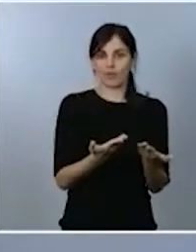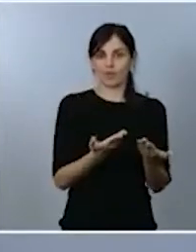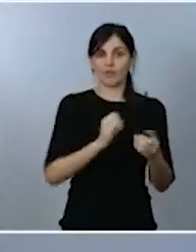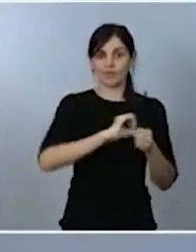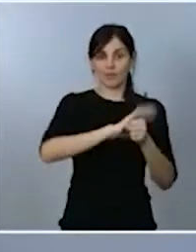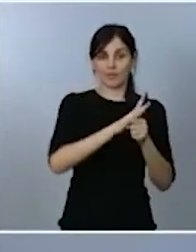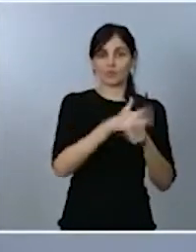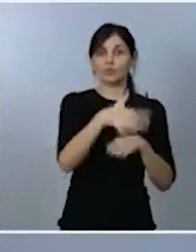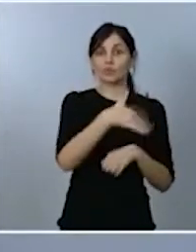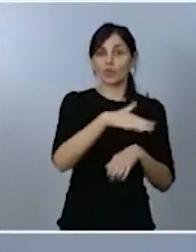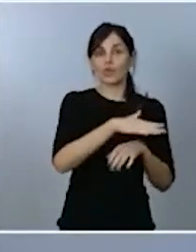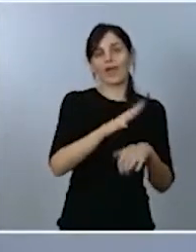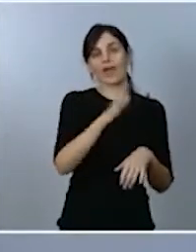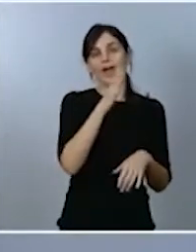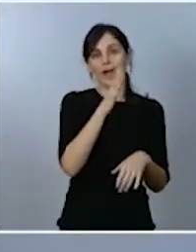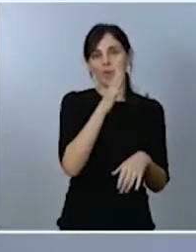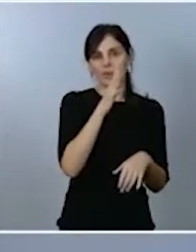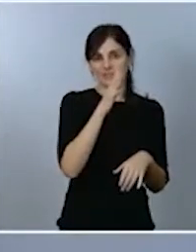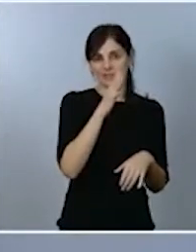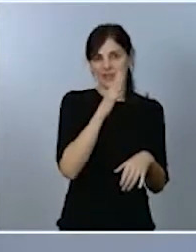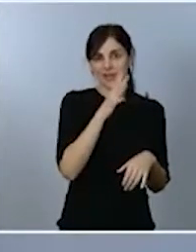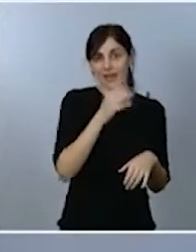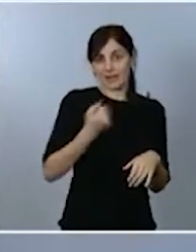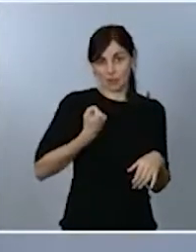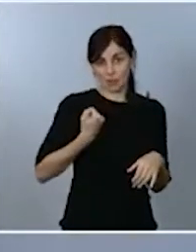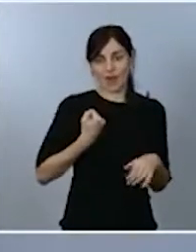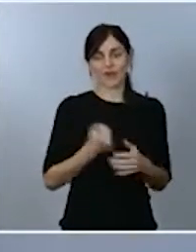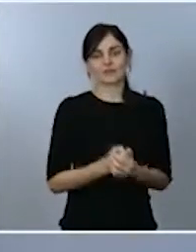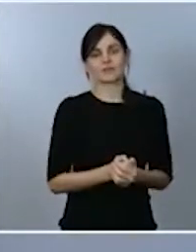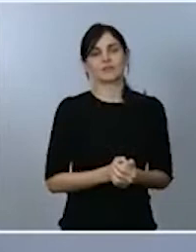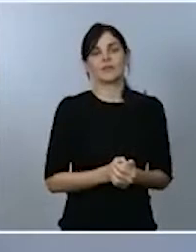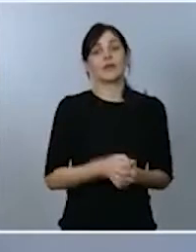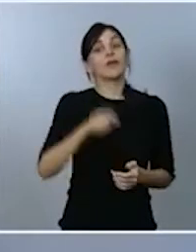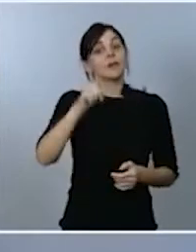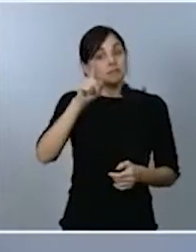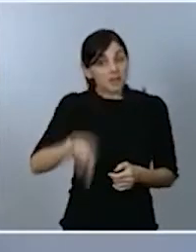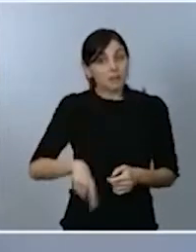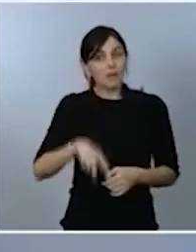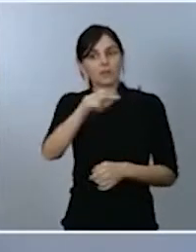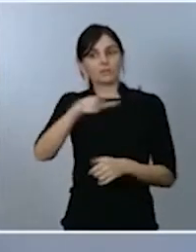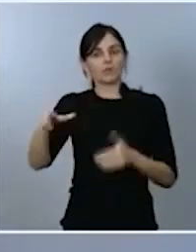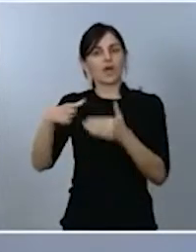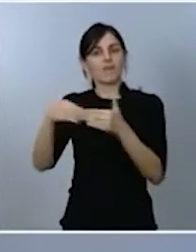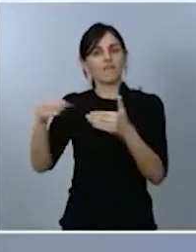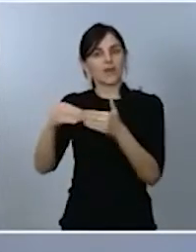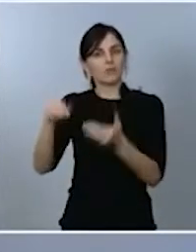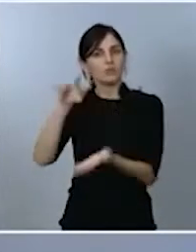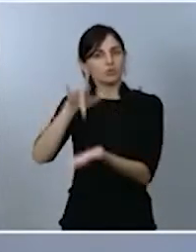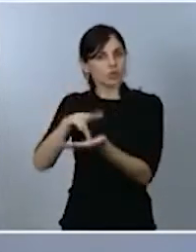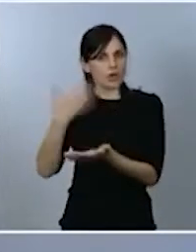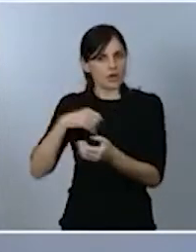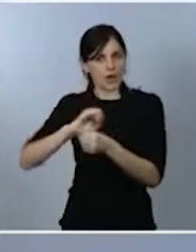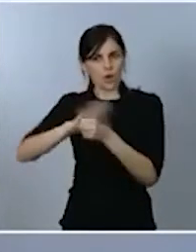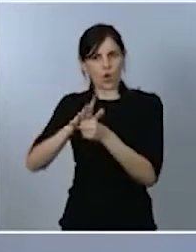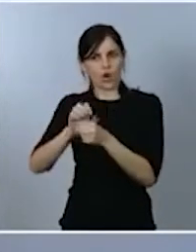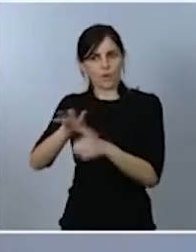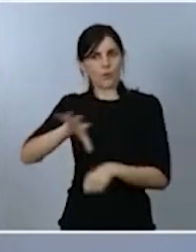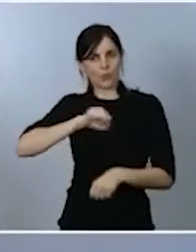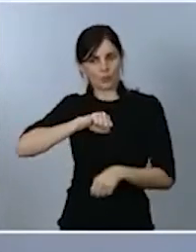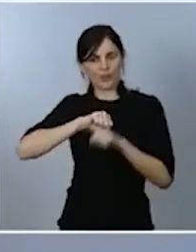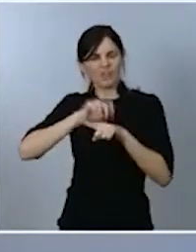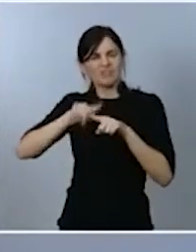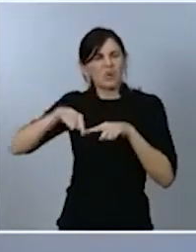secuelas sobre los propios enfermos tras la infección para conocer mejor los efectos que produce